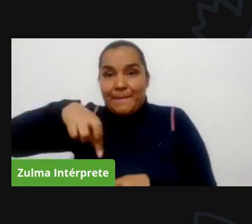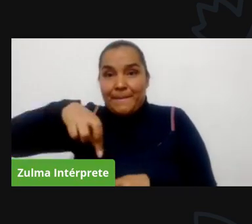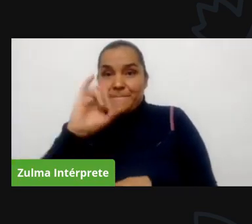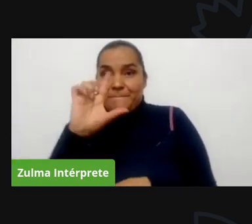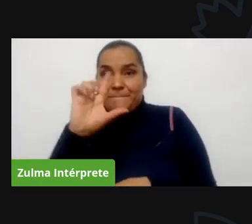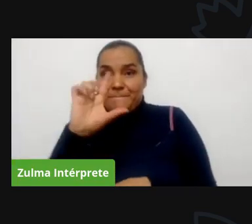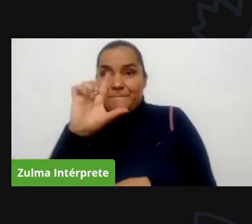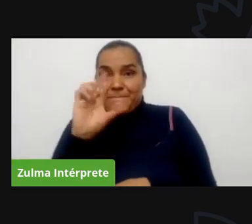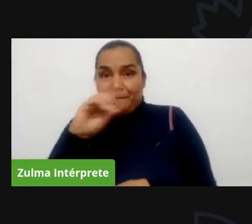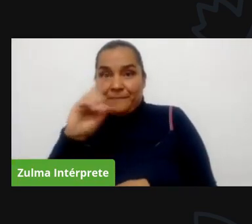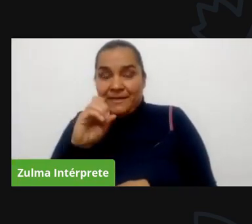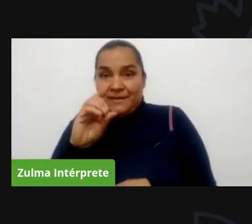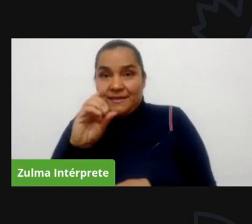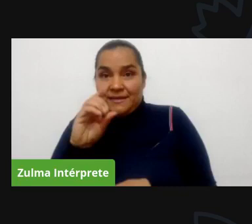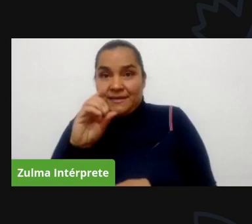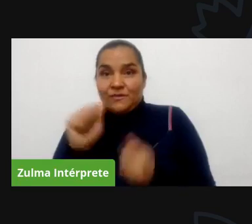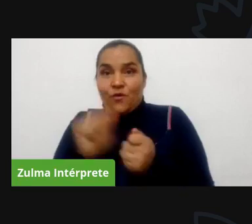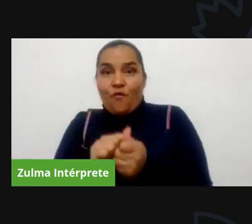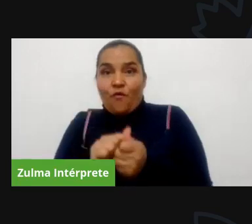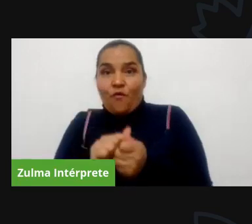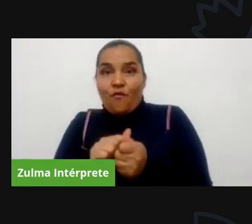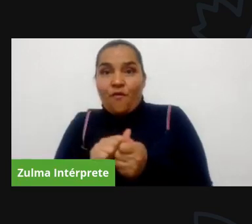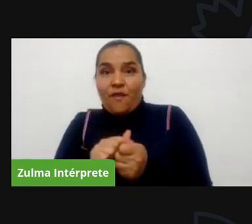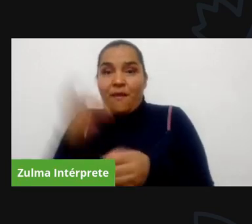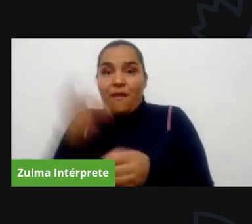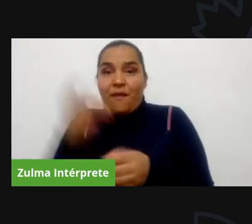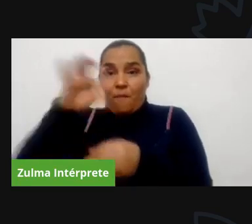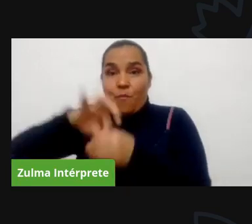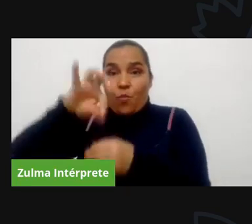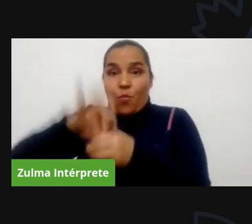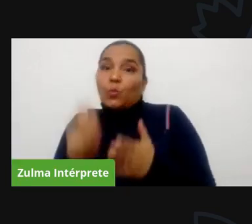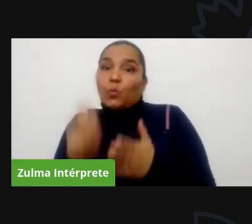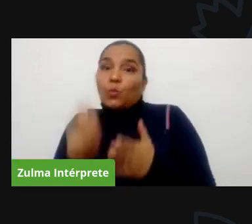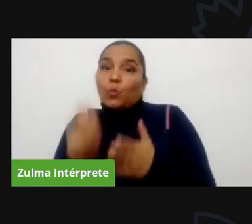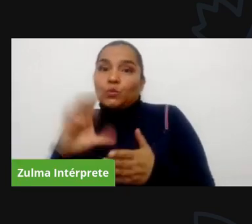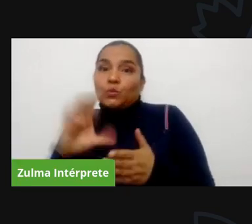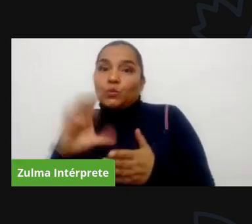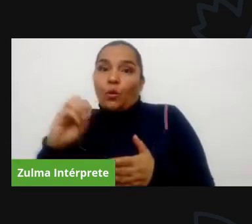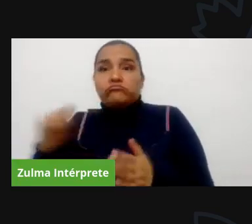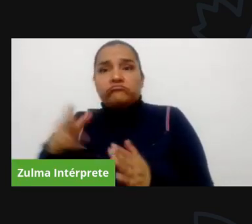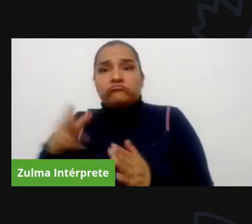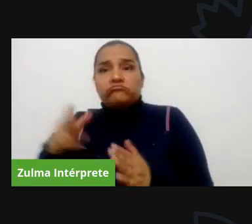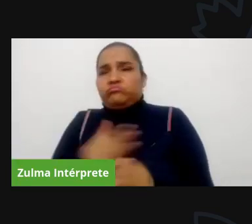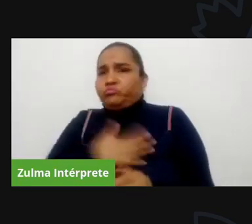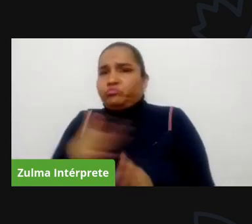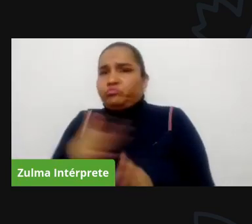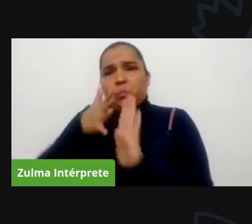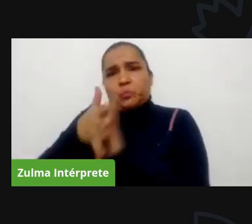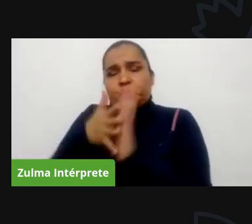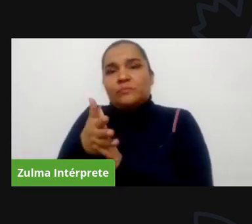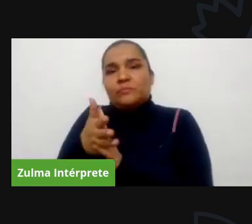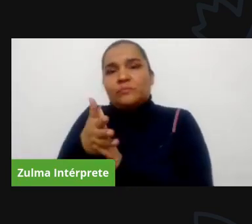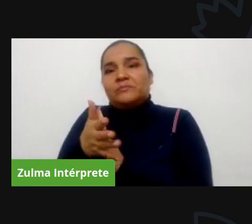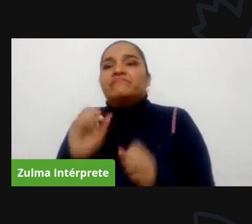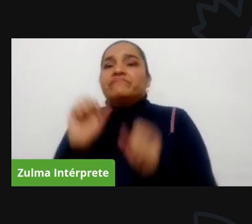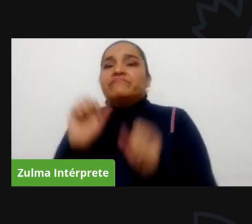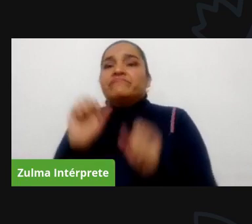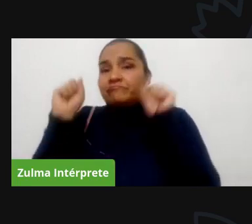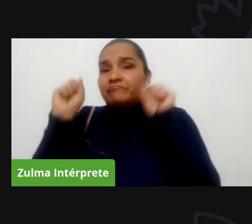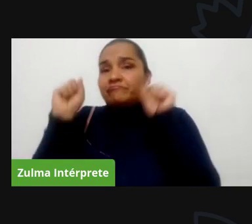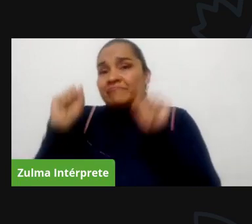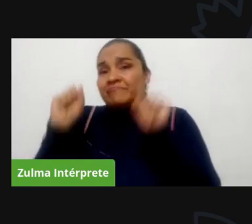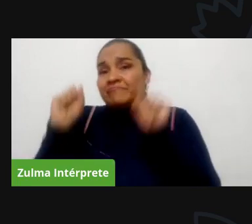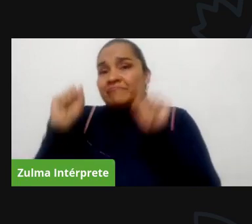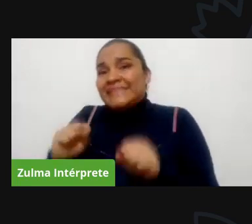o le vamos a contestar diciéndole muchísimas gracias por la información que estamos recibiendo y eso significa que empieza